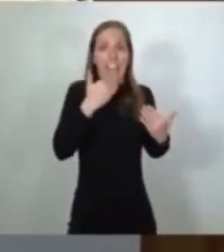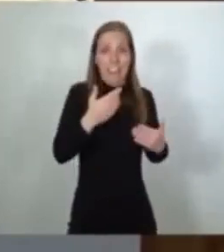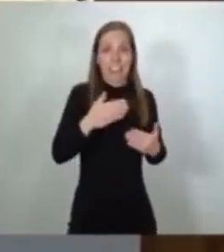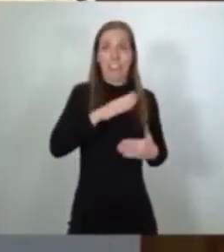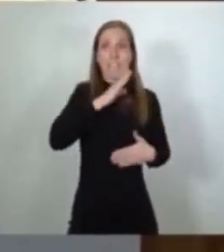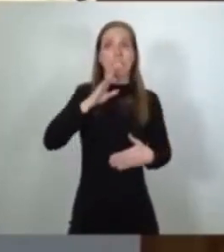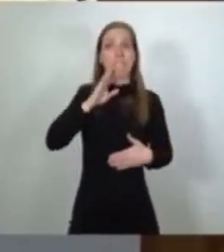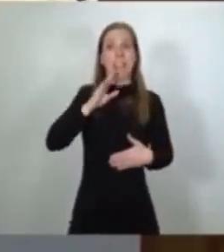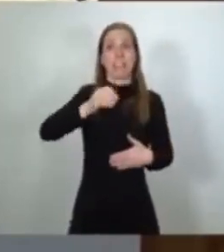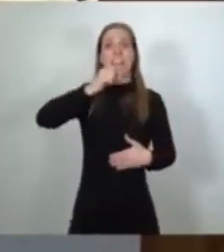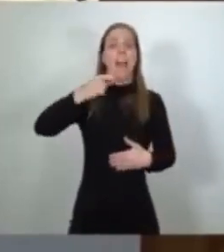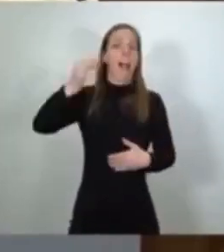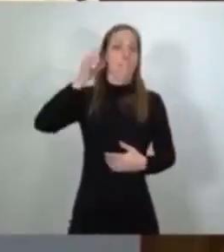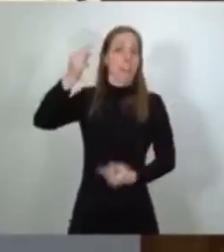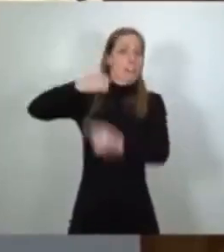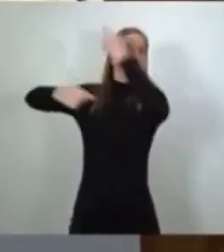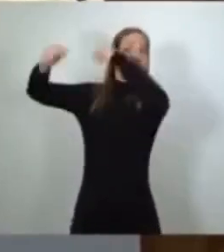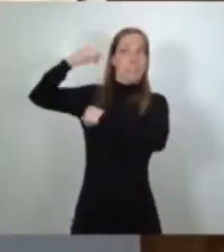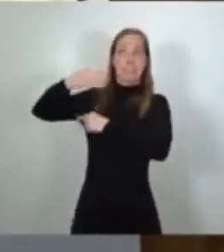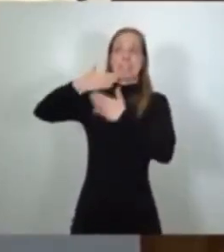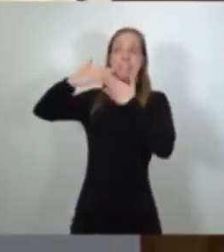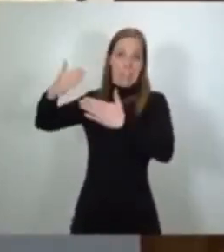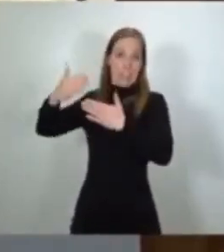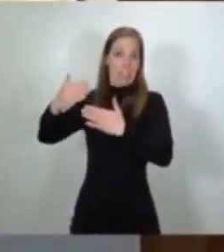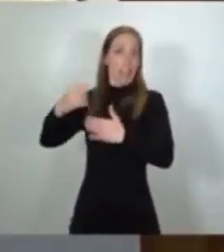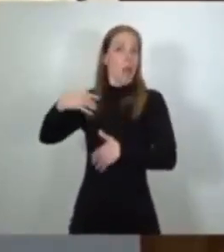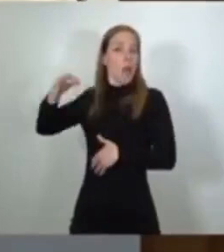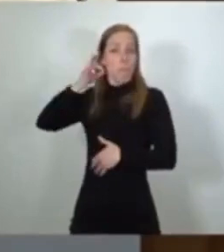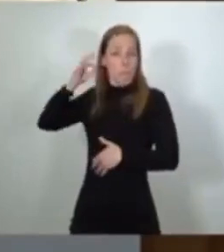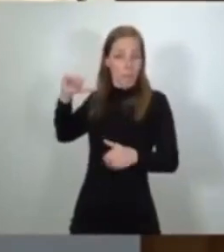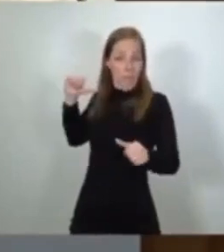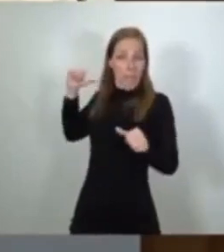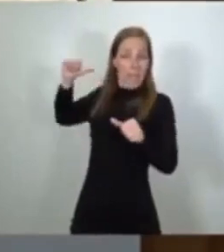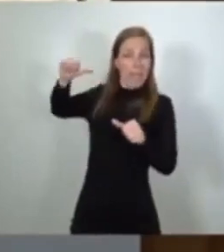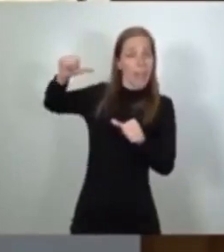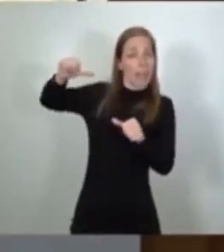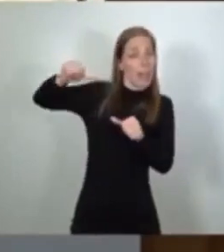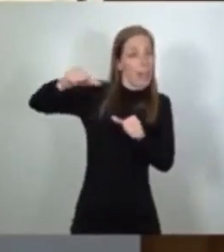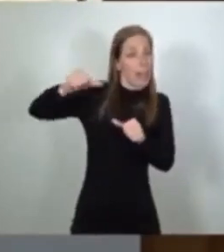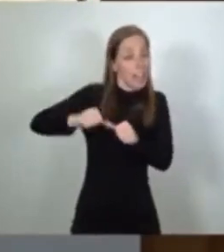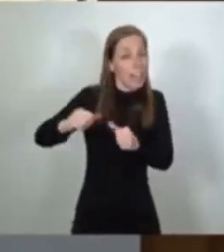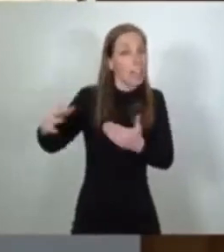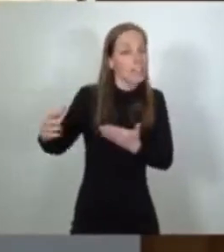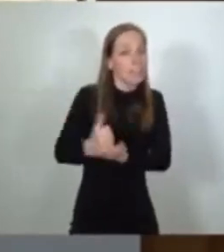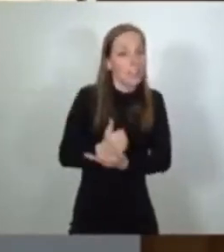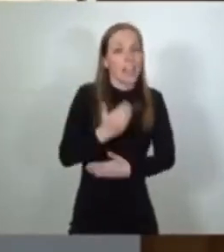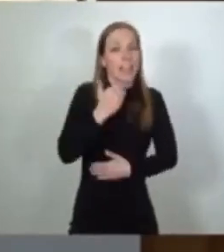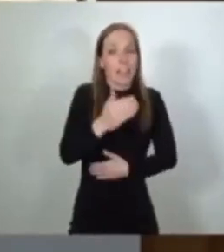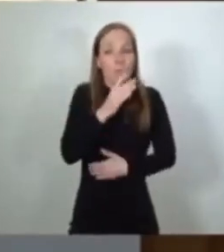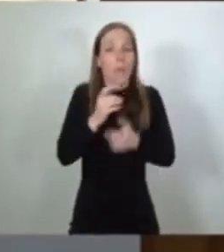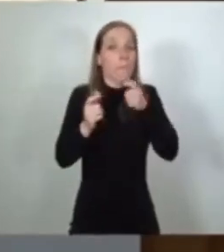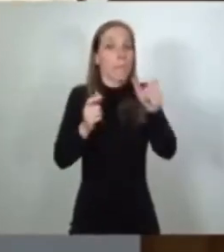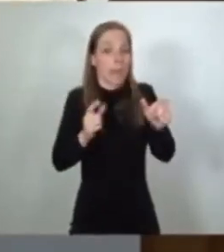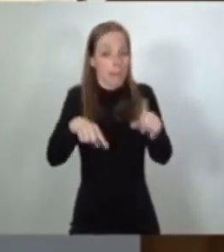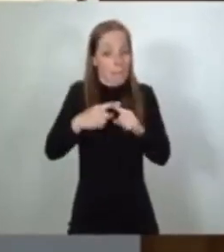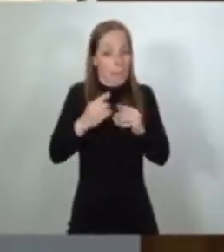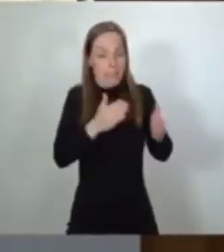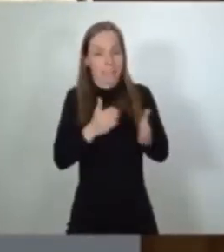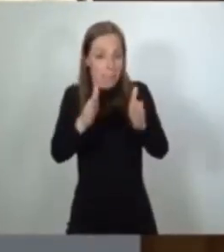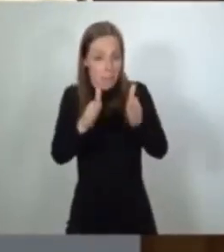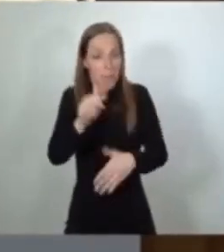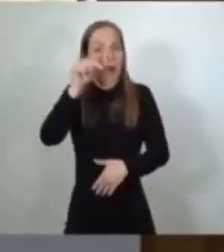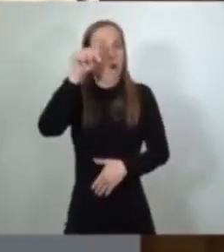madres y abuelas, a todas las mujeres que nos habéis precedido por esa palabra y por ese camino que hoy